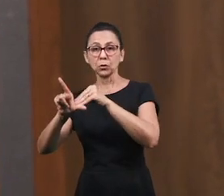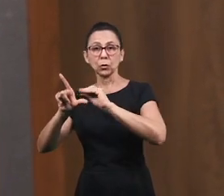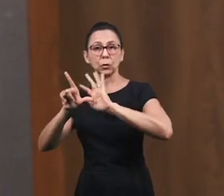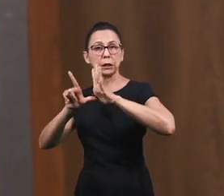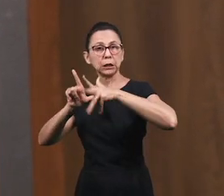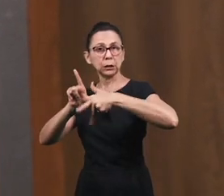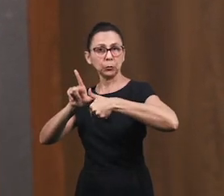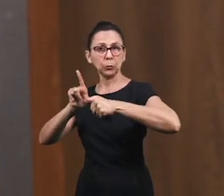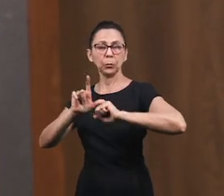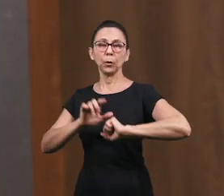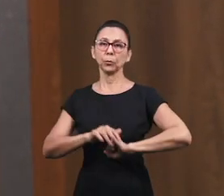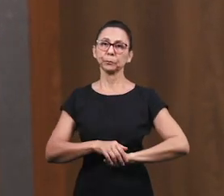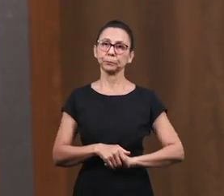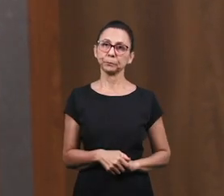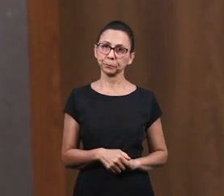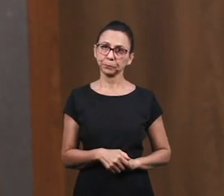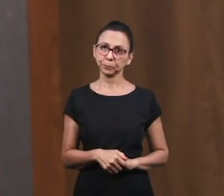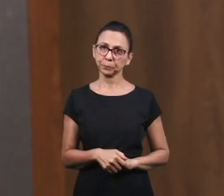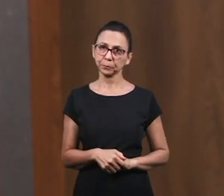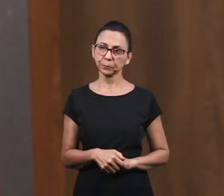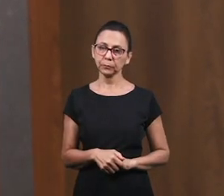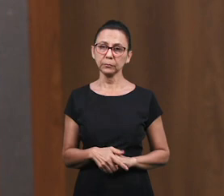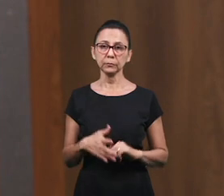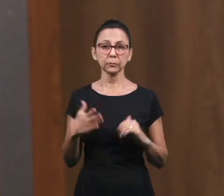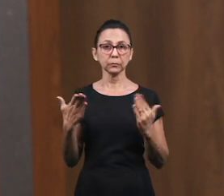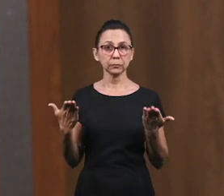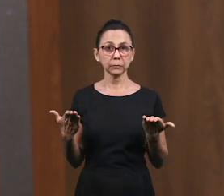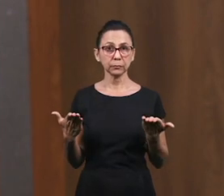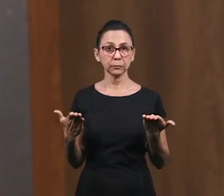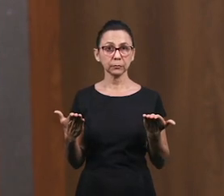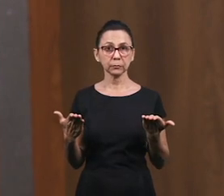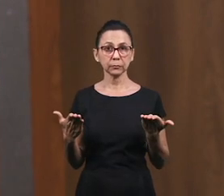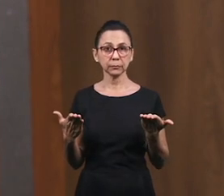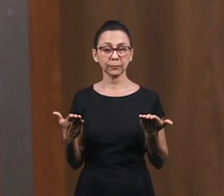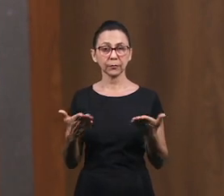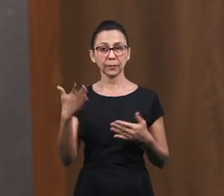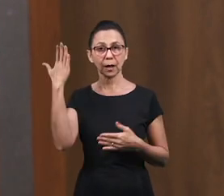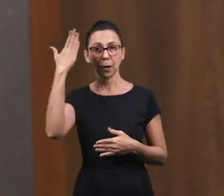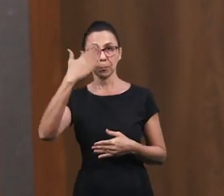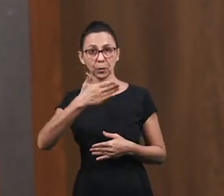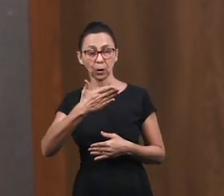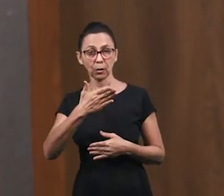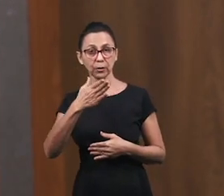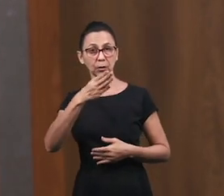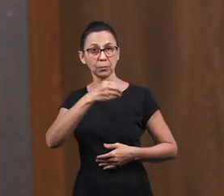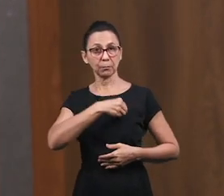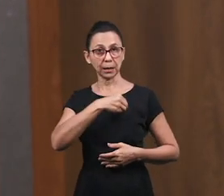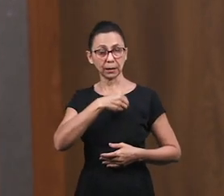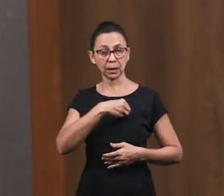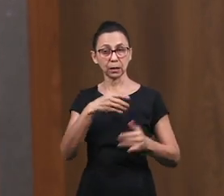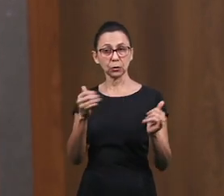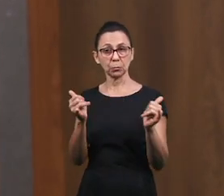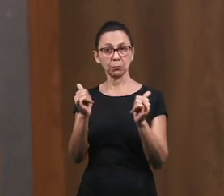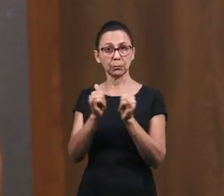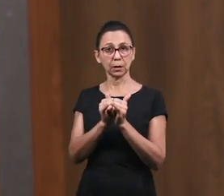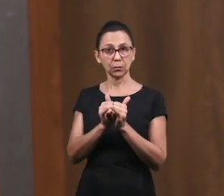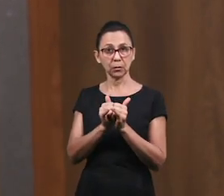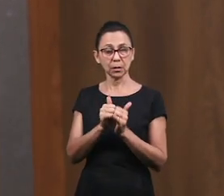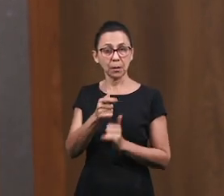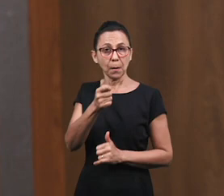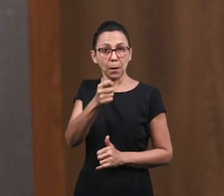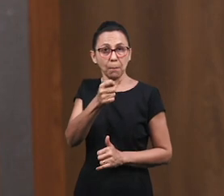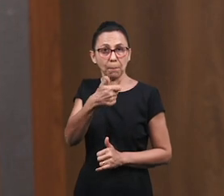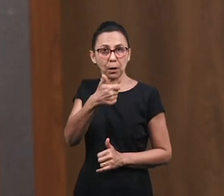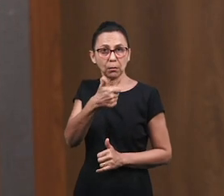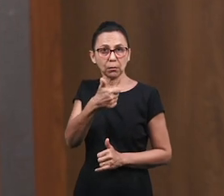muchos pecados Son perdonados Ahora Donde hay poco perdón Poco